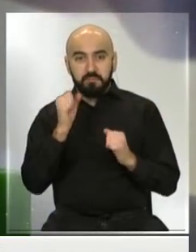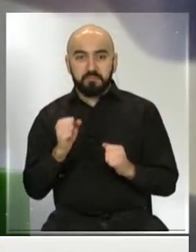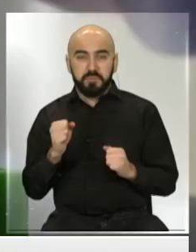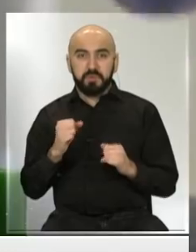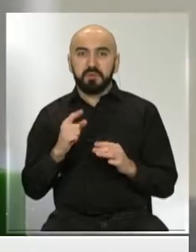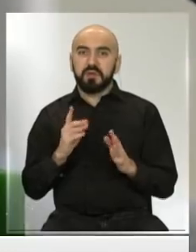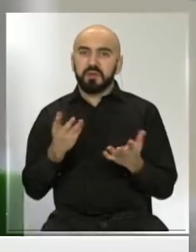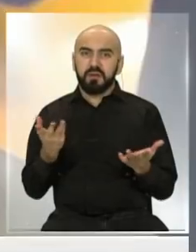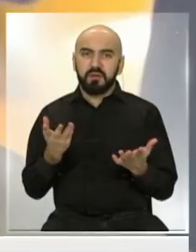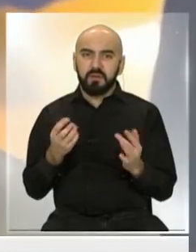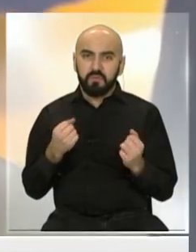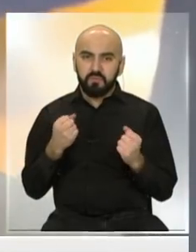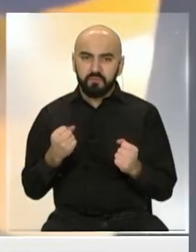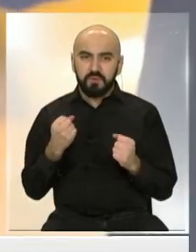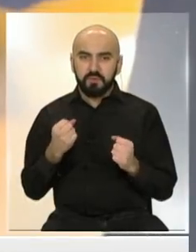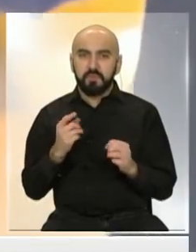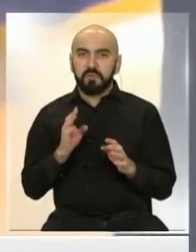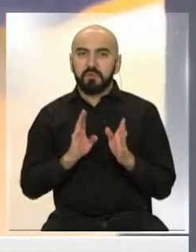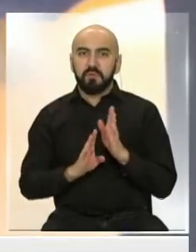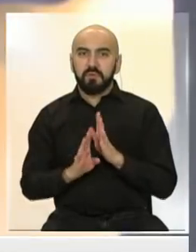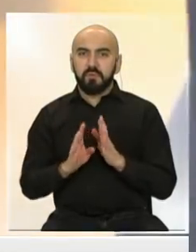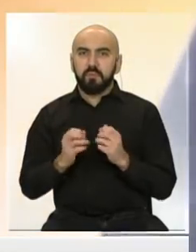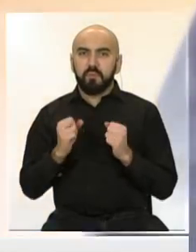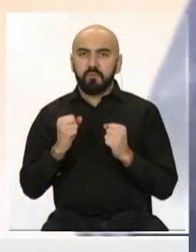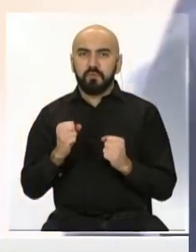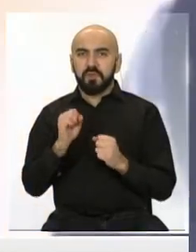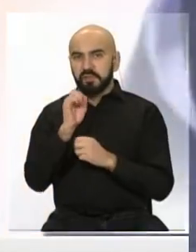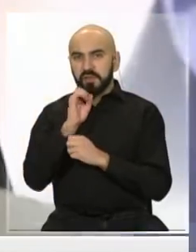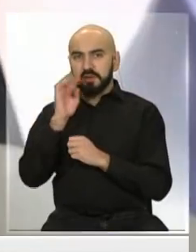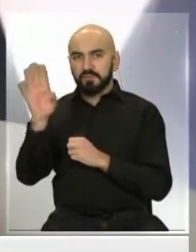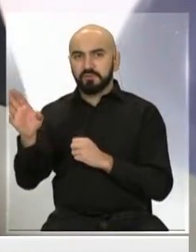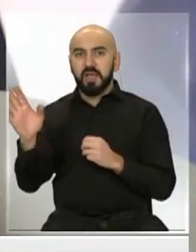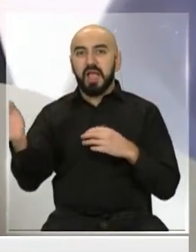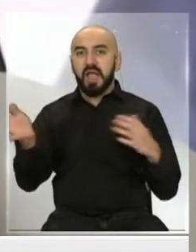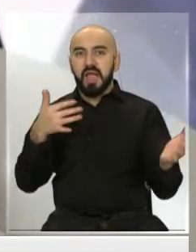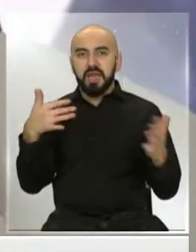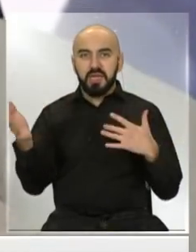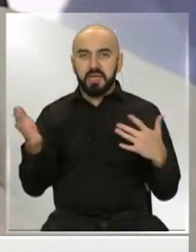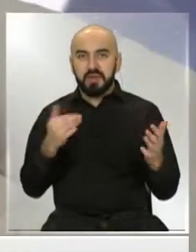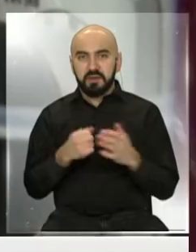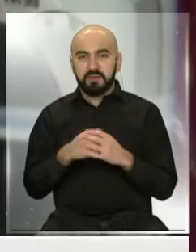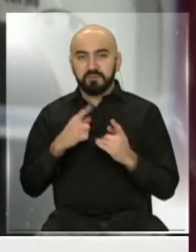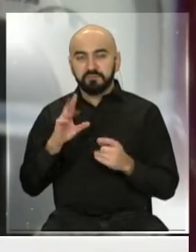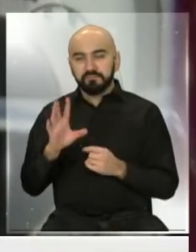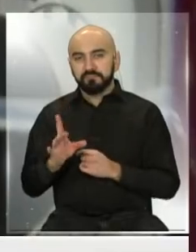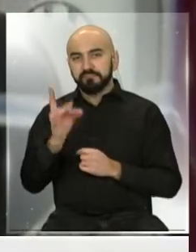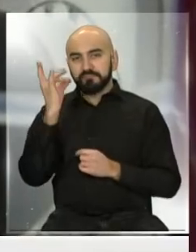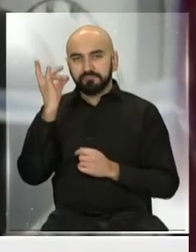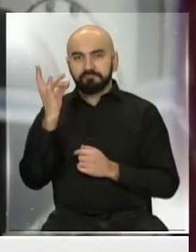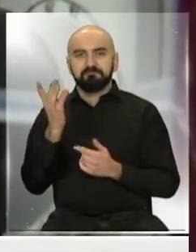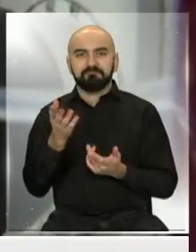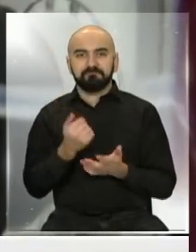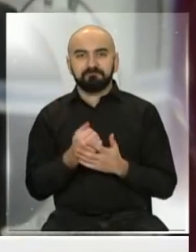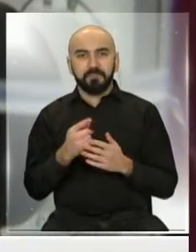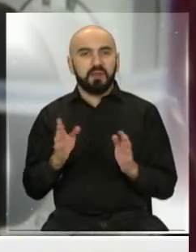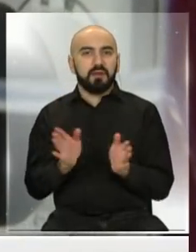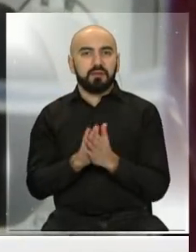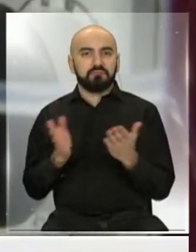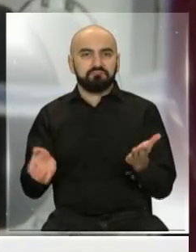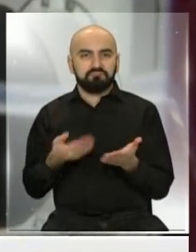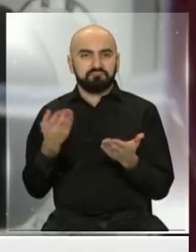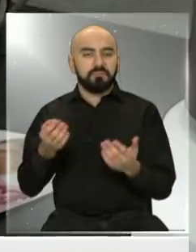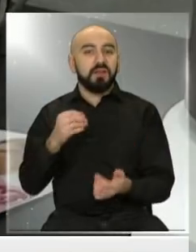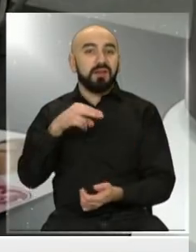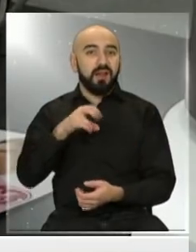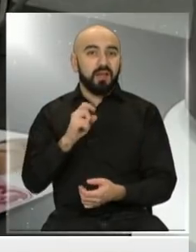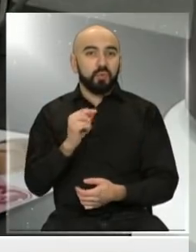fuertemente que hay un potencial de transmisión por el aire. Los hallazgos fueron publicados a través de la revista Nature. Se